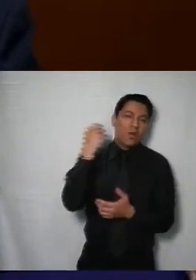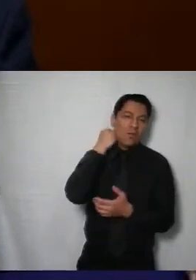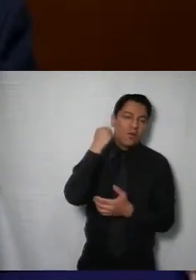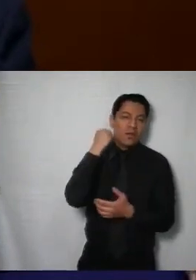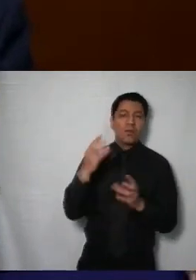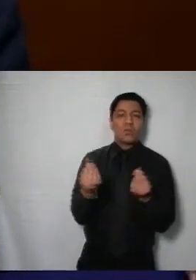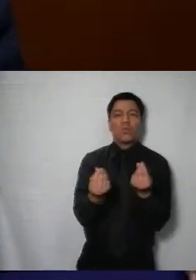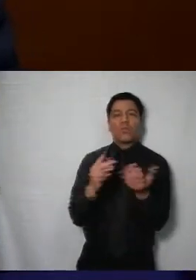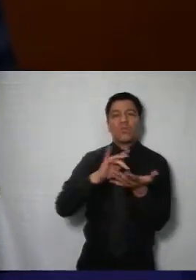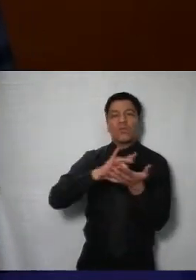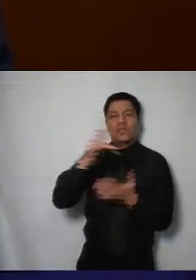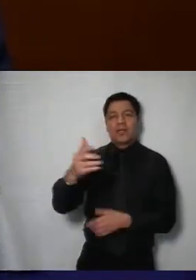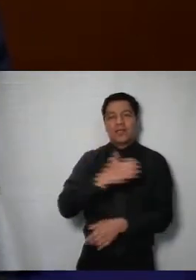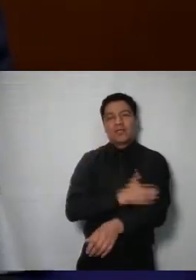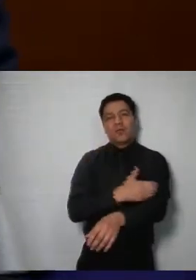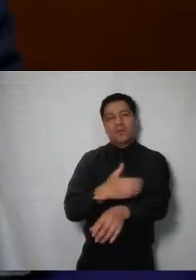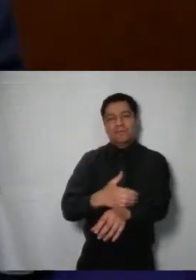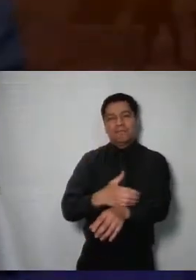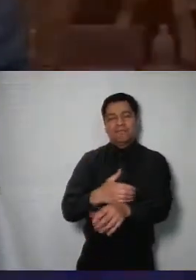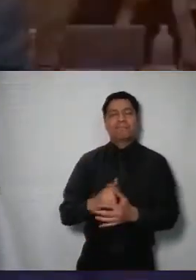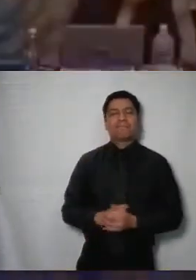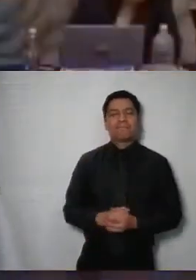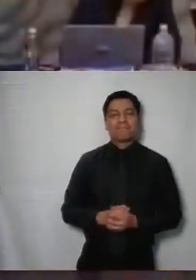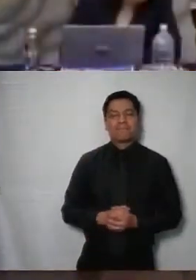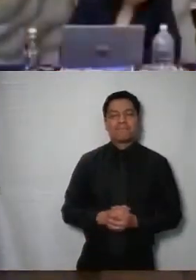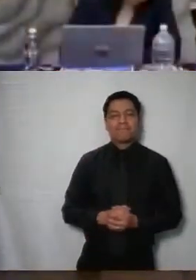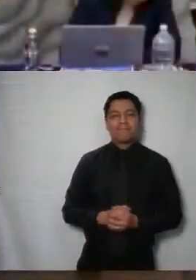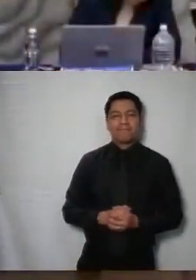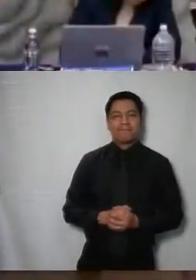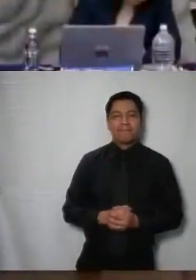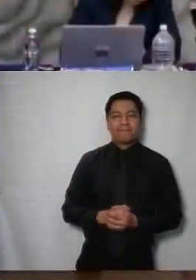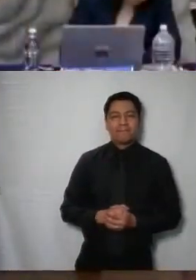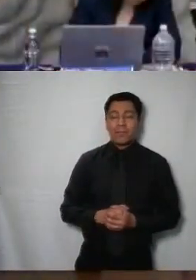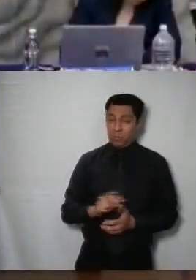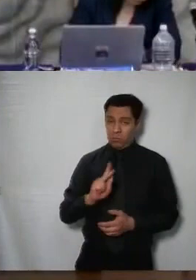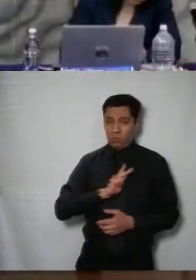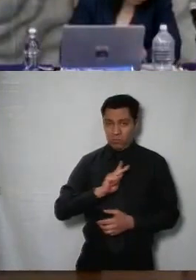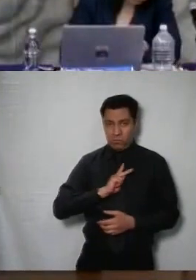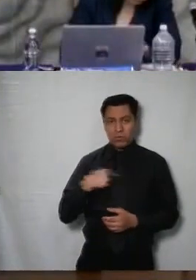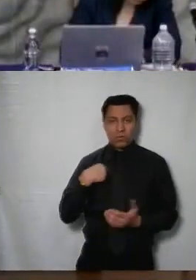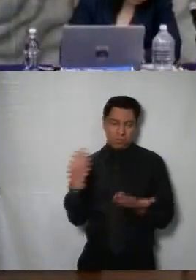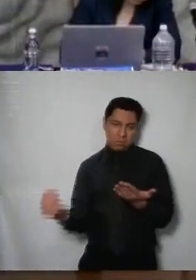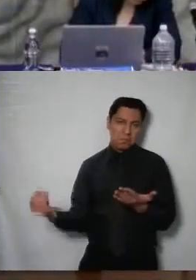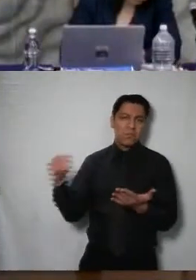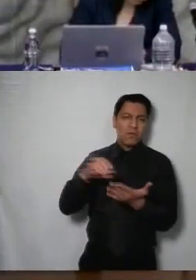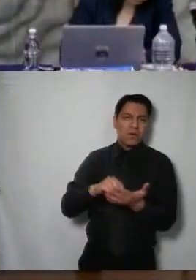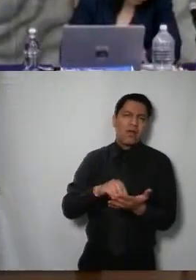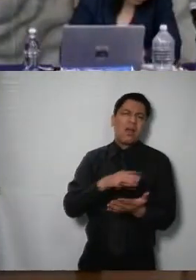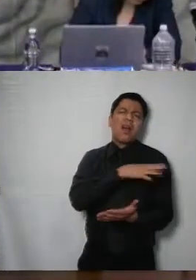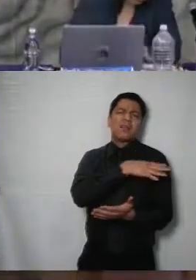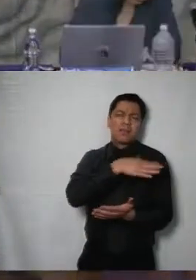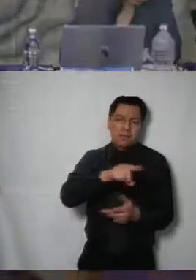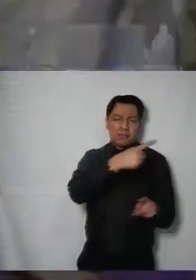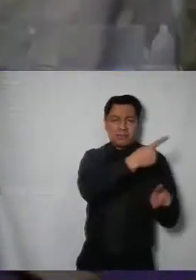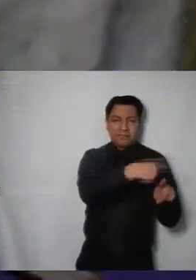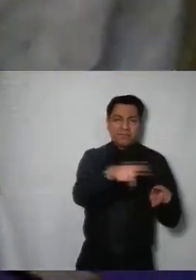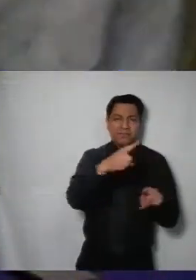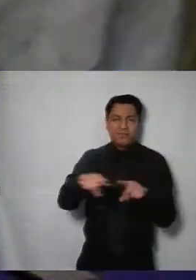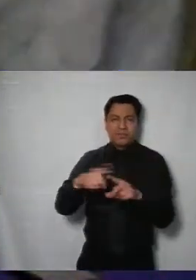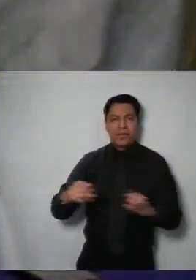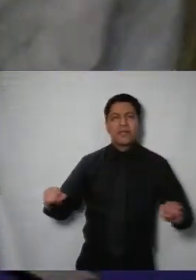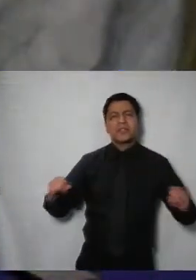compañeras presidente Muchas gracias comisionado Julio Salbonilla Gutiérrez y en mi caso también incorporo asuntos generales relativos a actividades